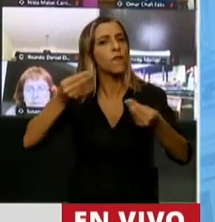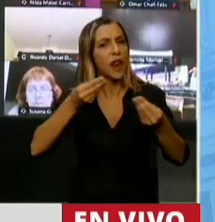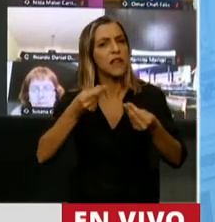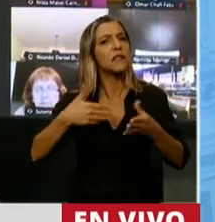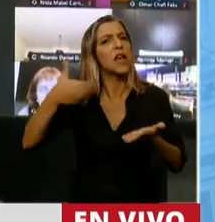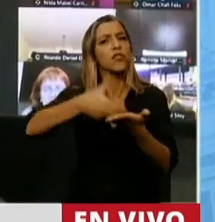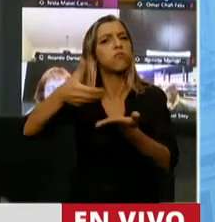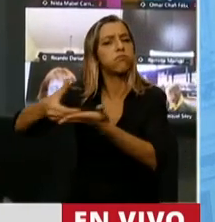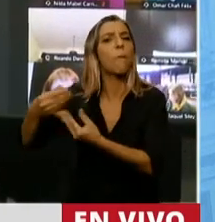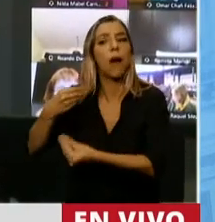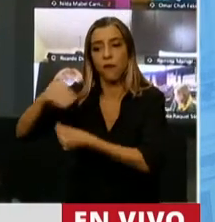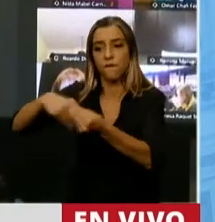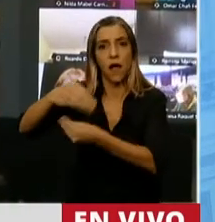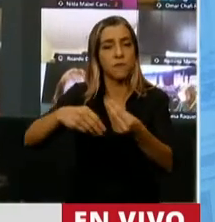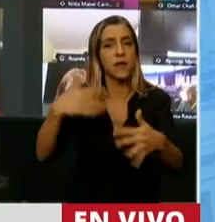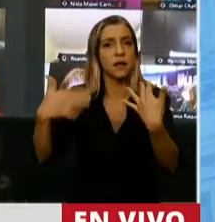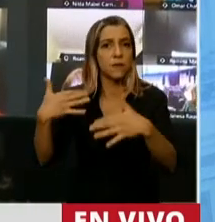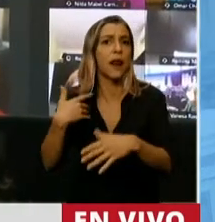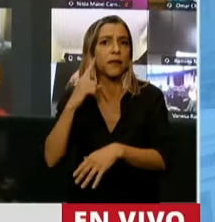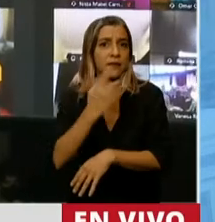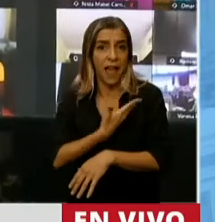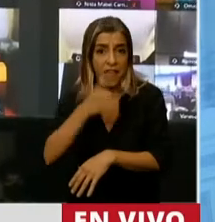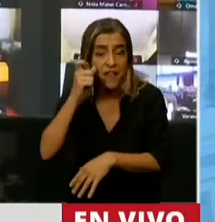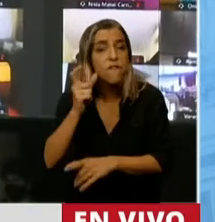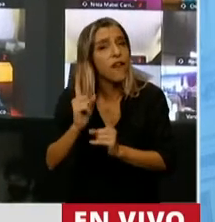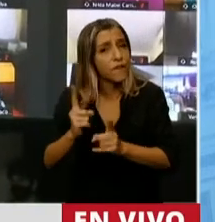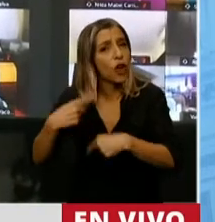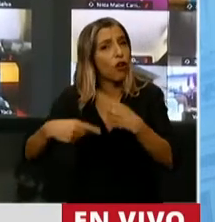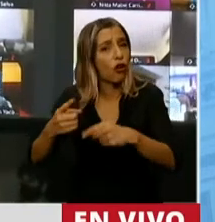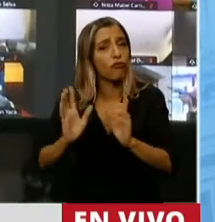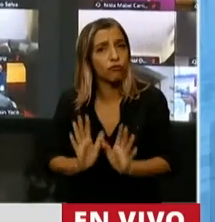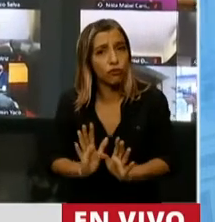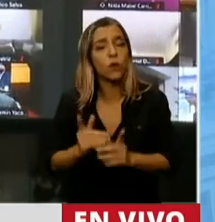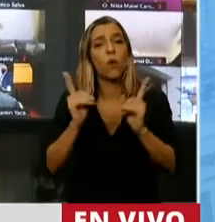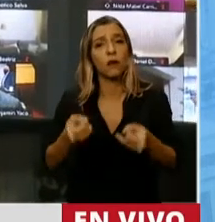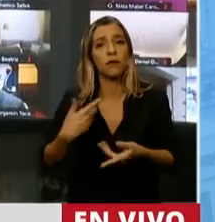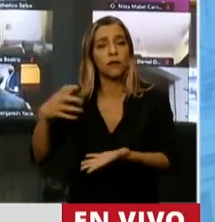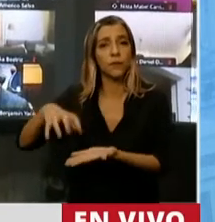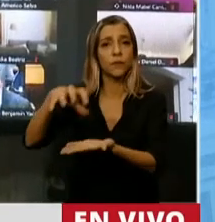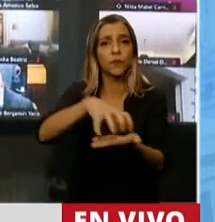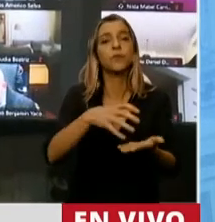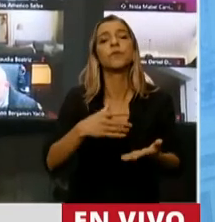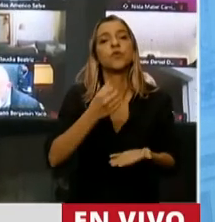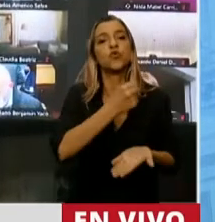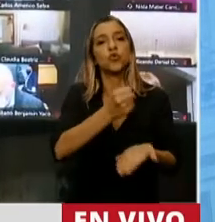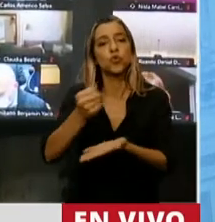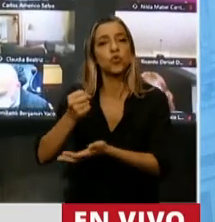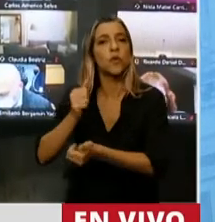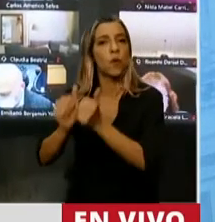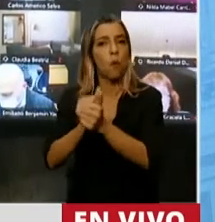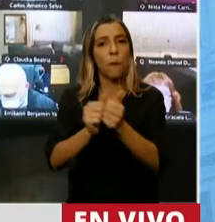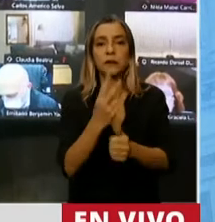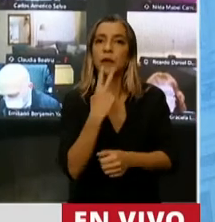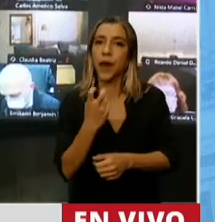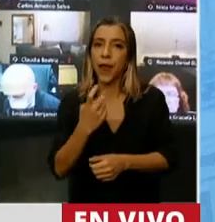ingreso familiar de emergencia, IFE, suprimiendo, por ejemplo, los subsidios a las empresas de energía, los subsidios al combustible